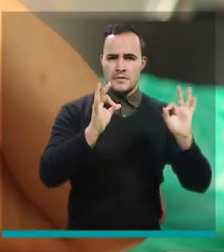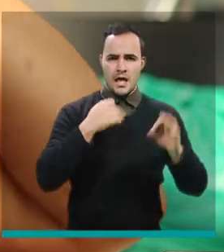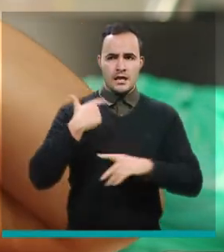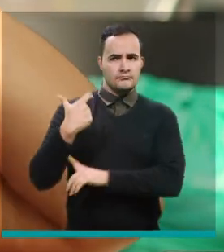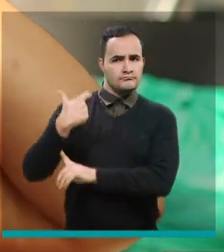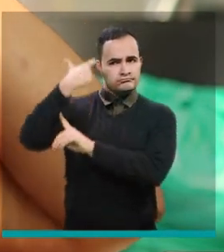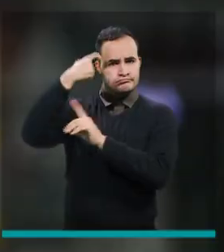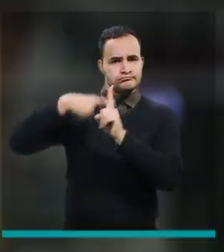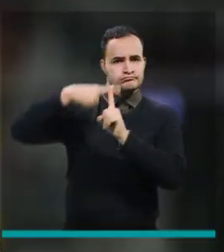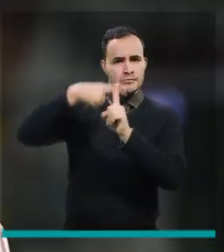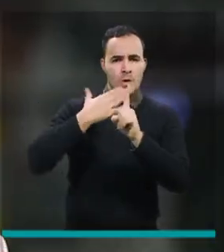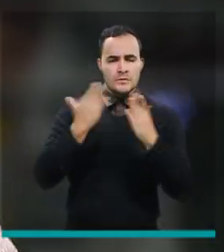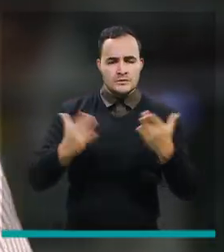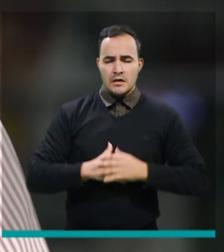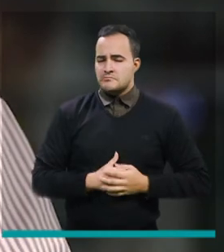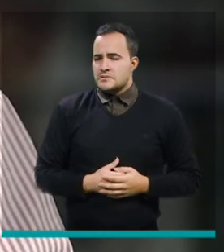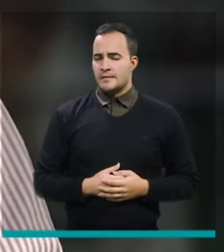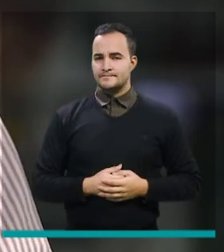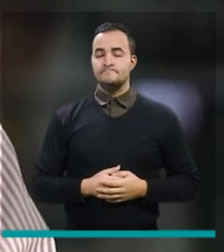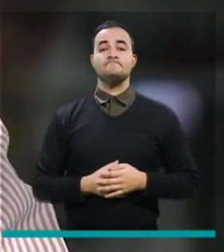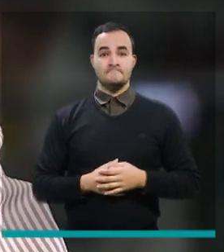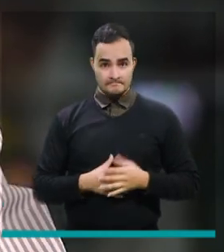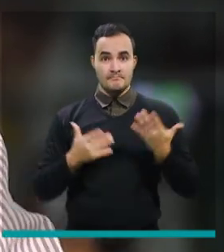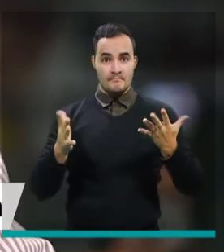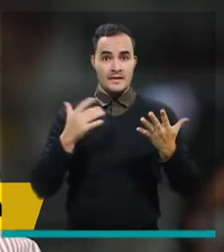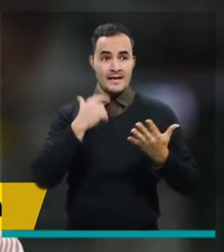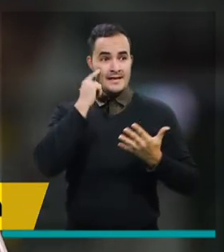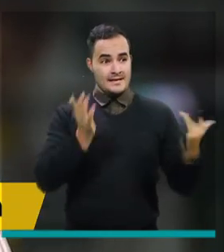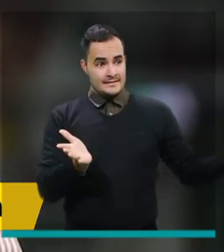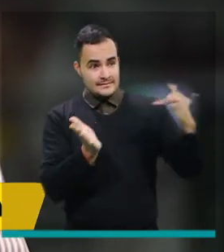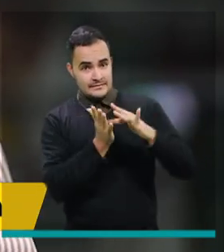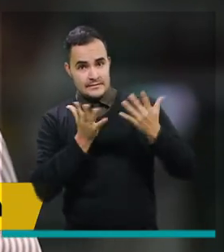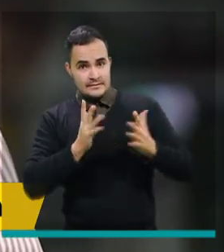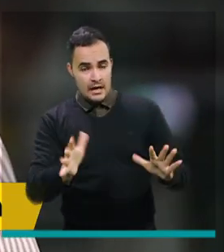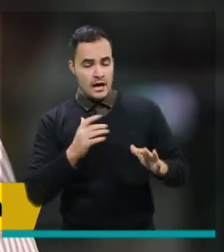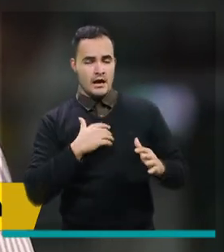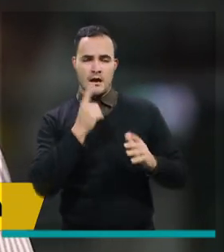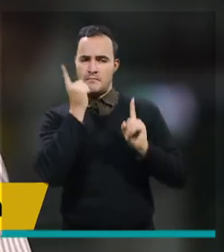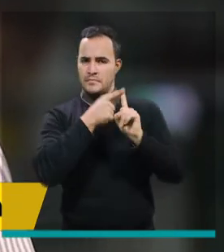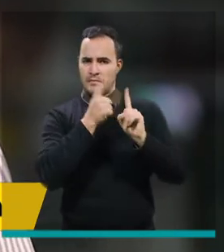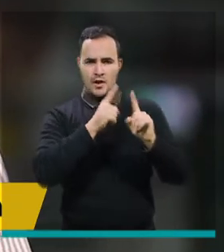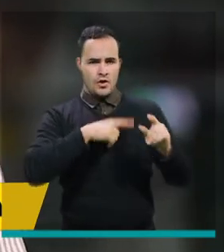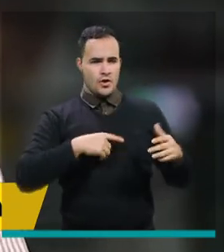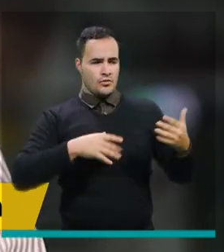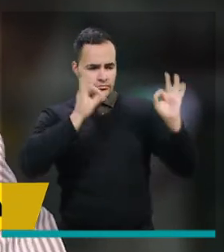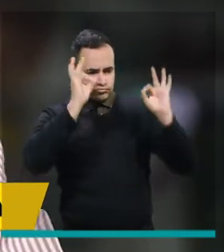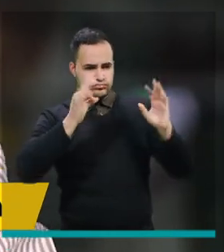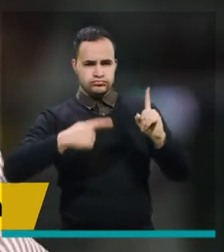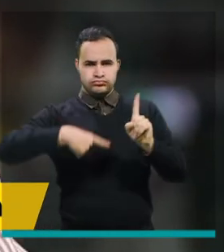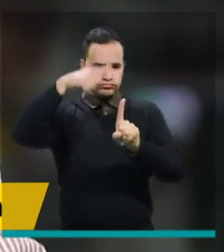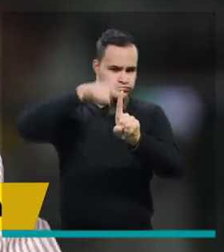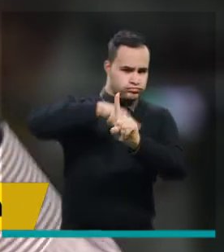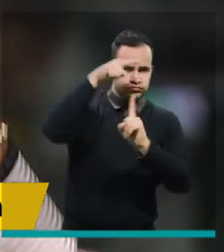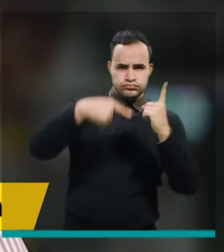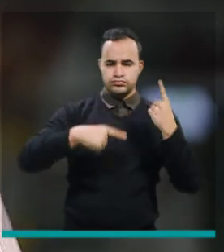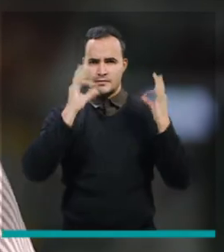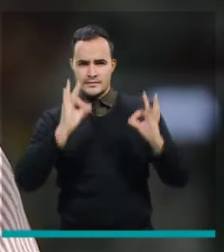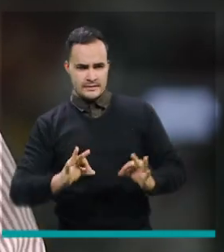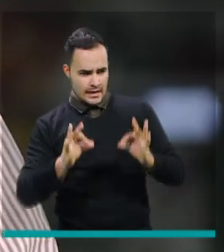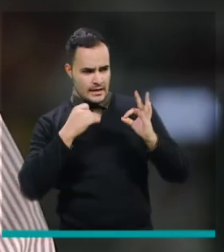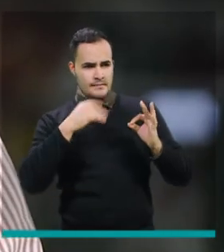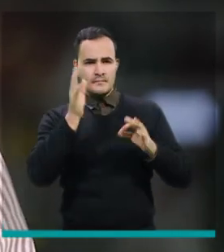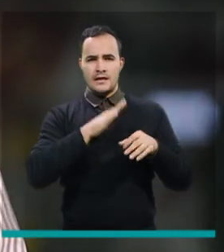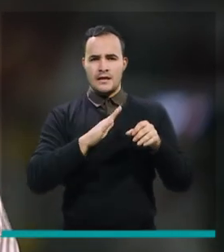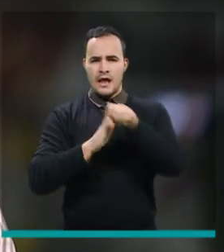toman la temperatura pasajero llega se recibe con desinfección total con asepsia se